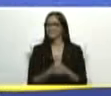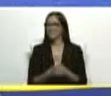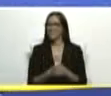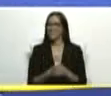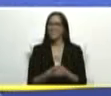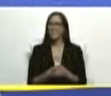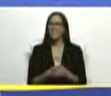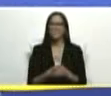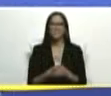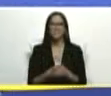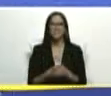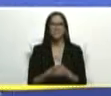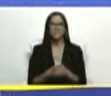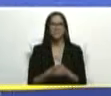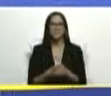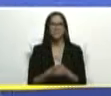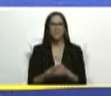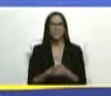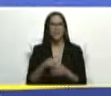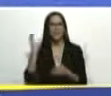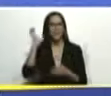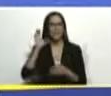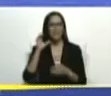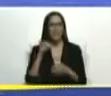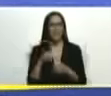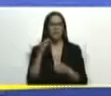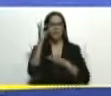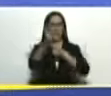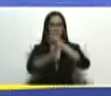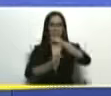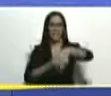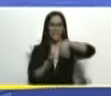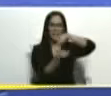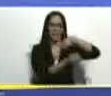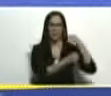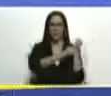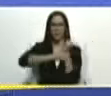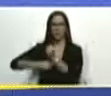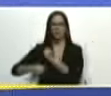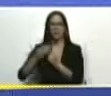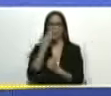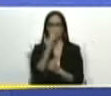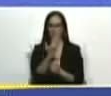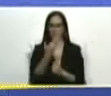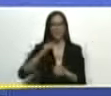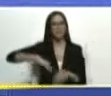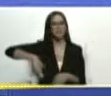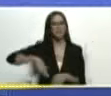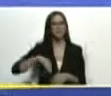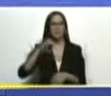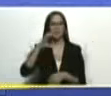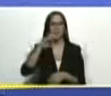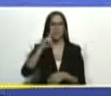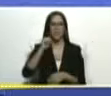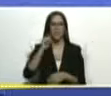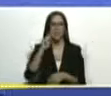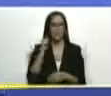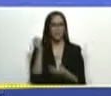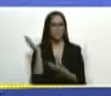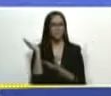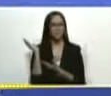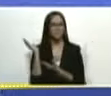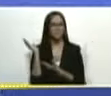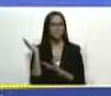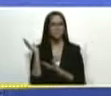a los jóvenes para el estado del Tamacuro allá al frente del Ezequivo Clara Vidal al frente de las